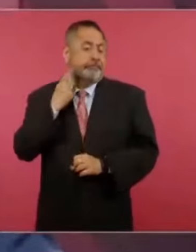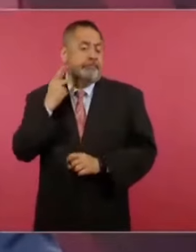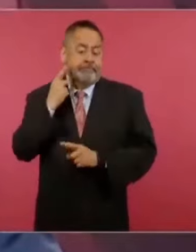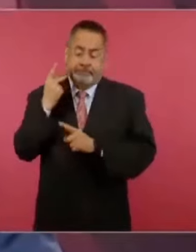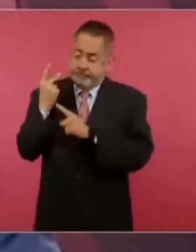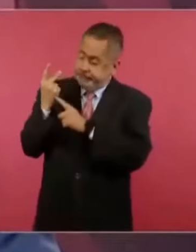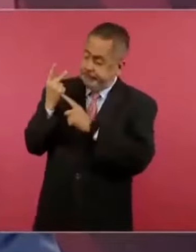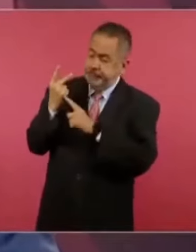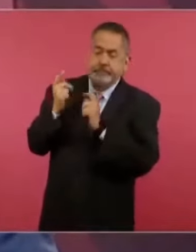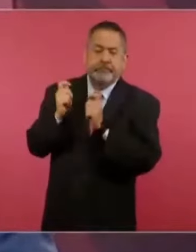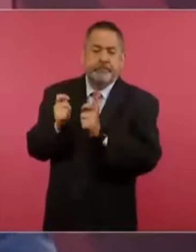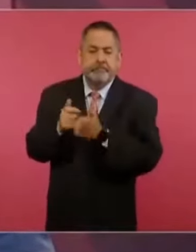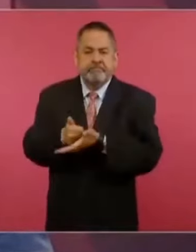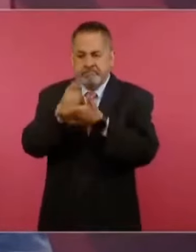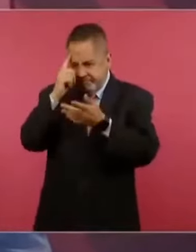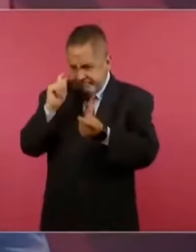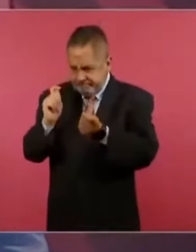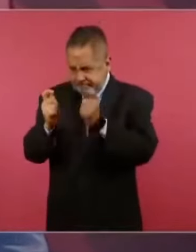transformación.